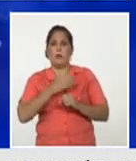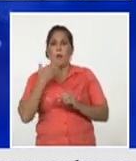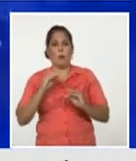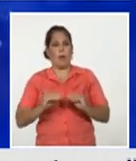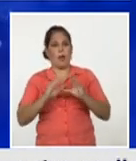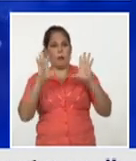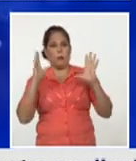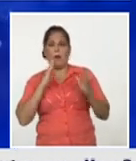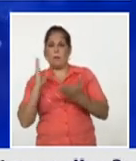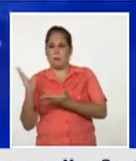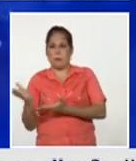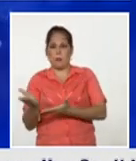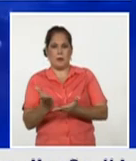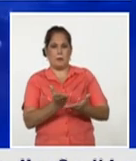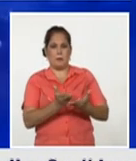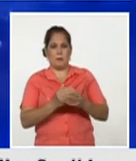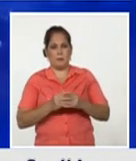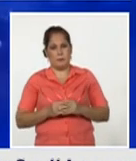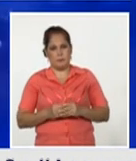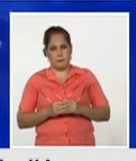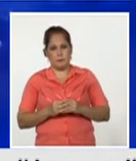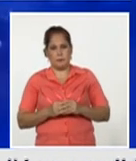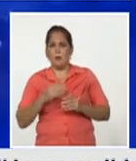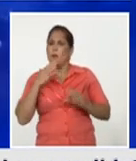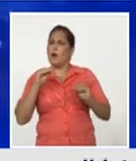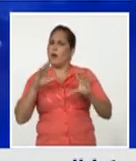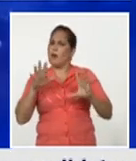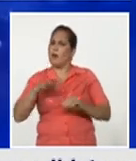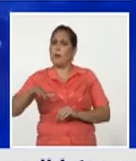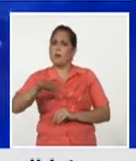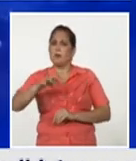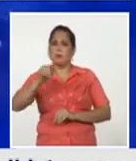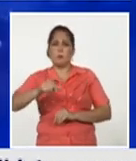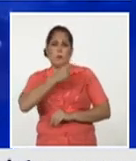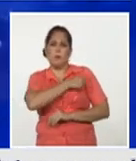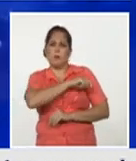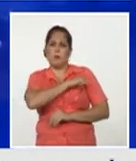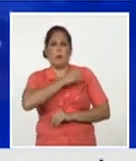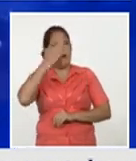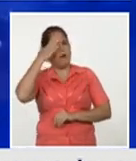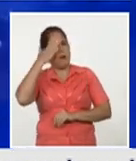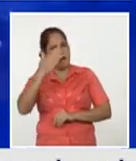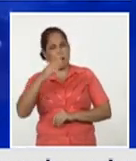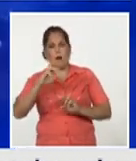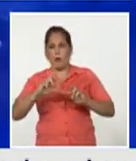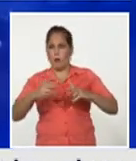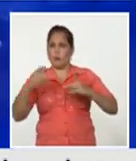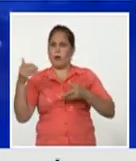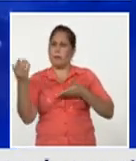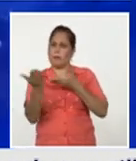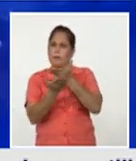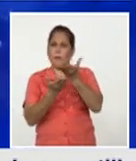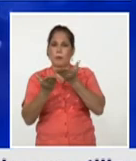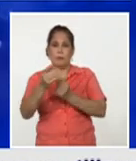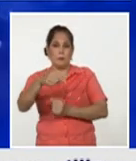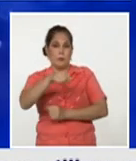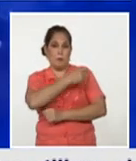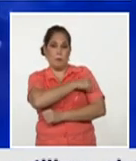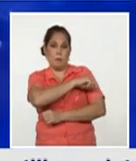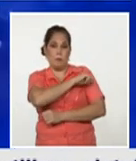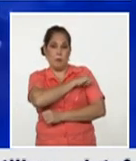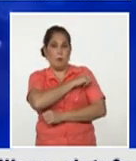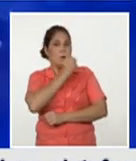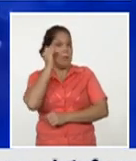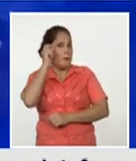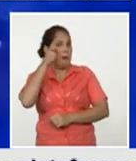bienvenida muy buenos días Gisela muy buenos días a todo nuestro pueblo y gracias por la oportunidad de volver a compartir con nuestro pueblo que tan al tanto ha